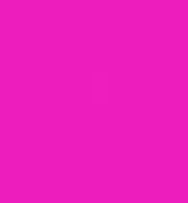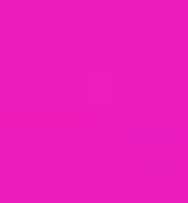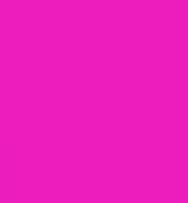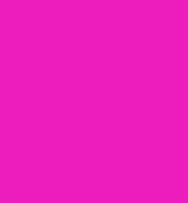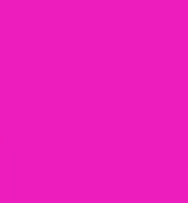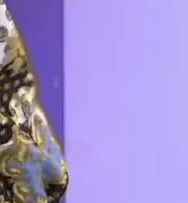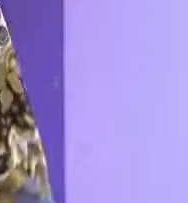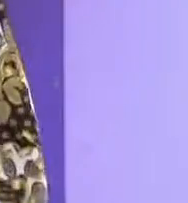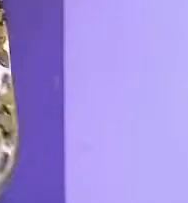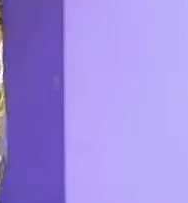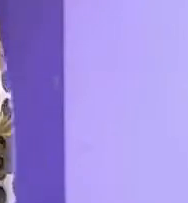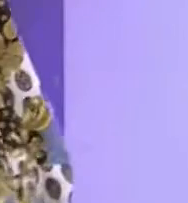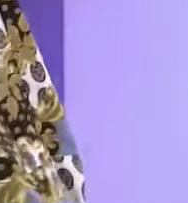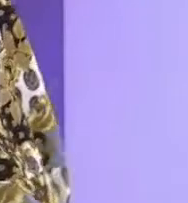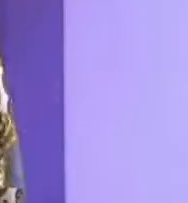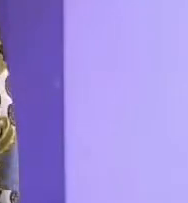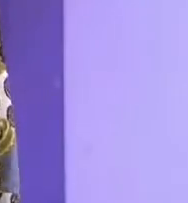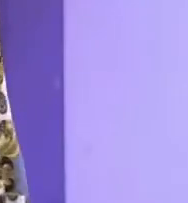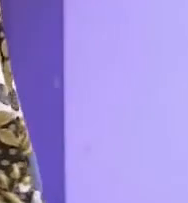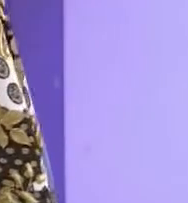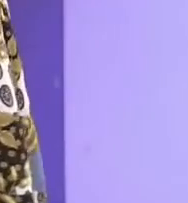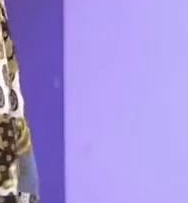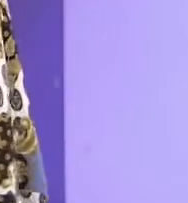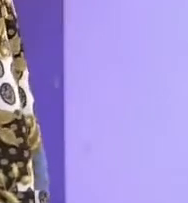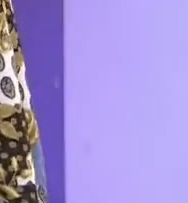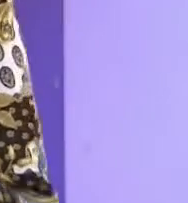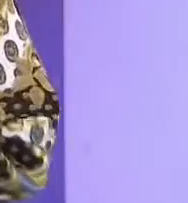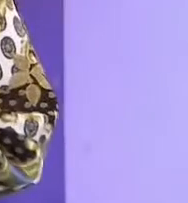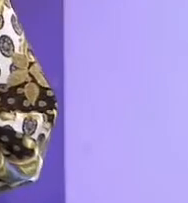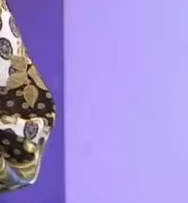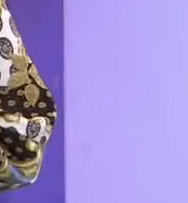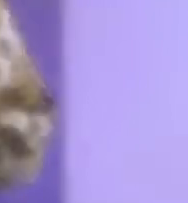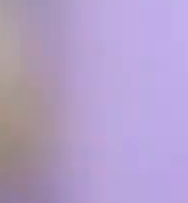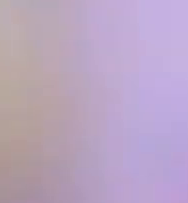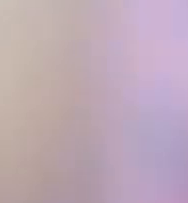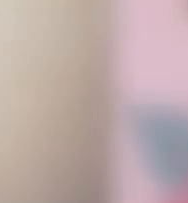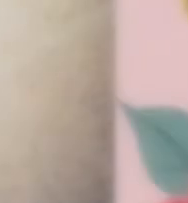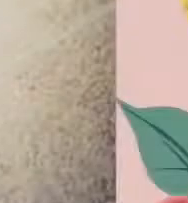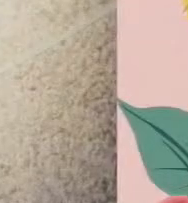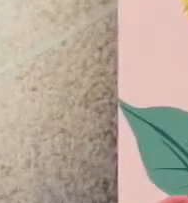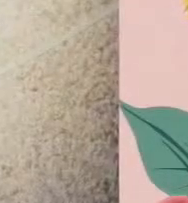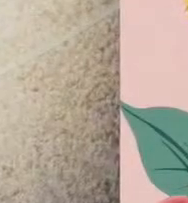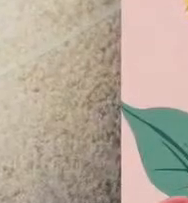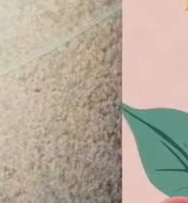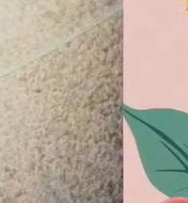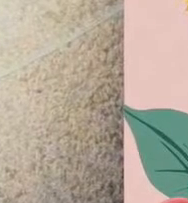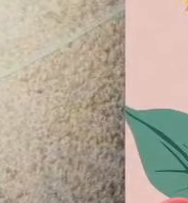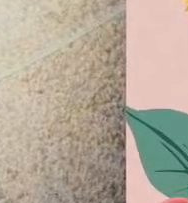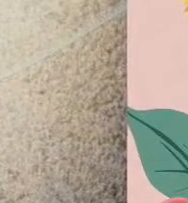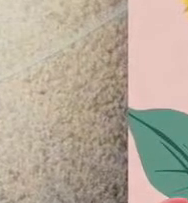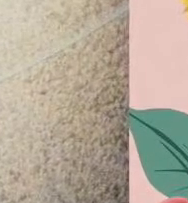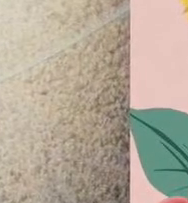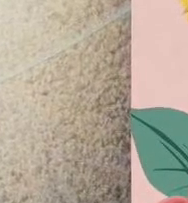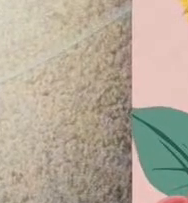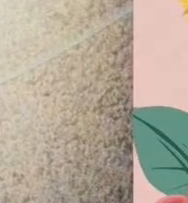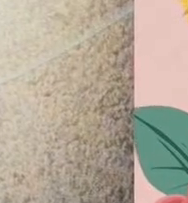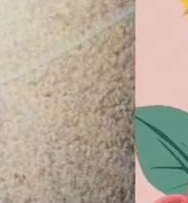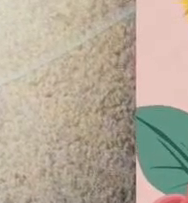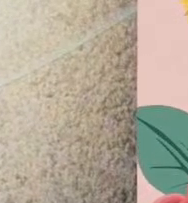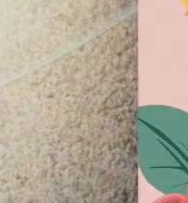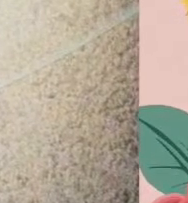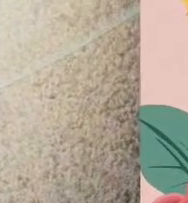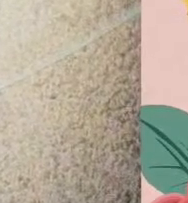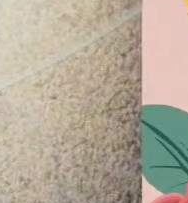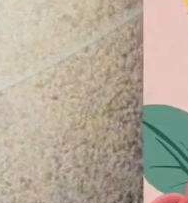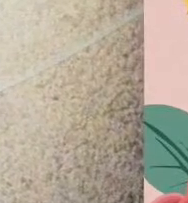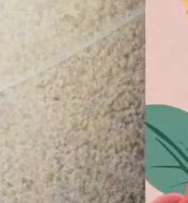Te invitamos a ver Palabra de Mujer este sábado a las 12 del mediodía. Dos grandes actrices, dos hermosas mujeres de la escena nacional.